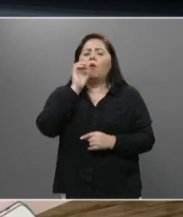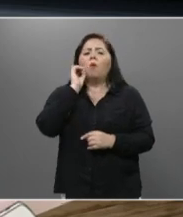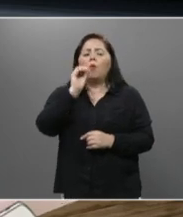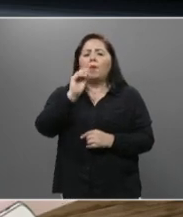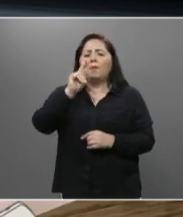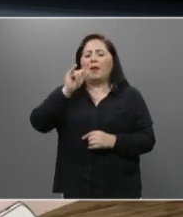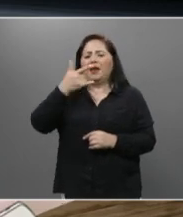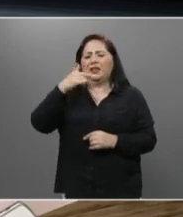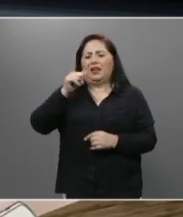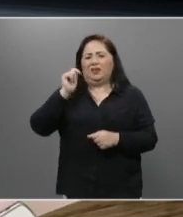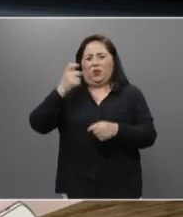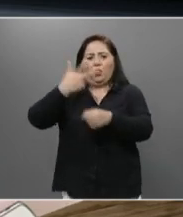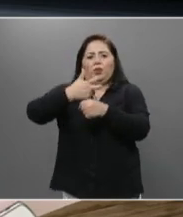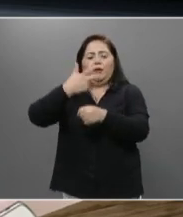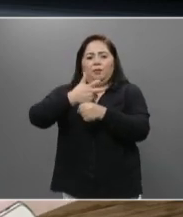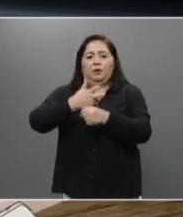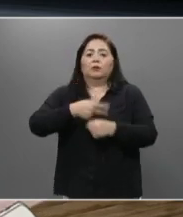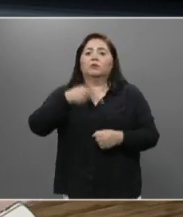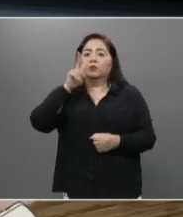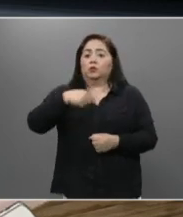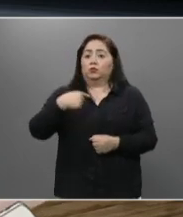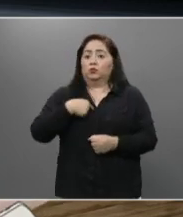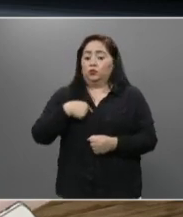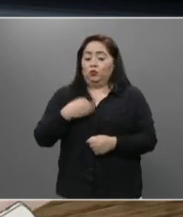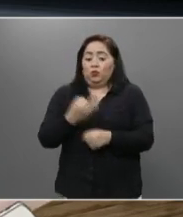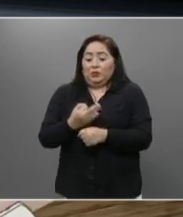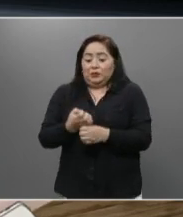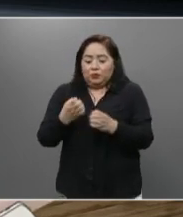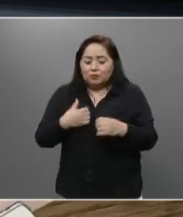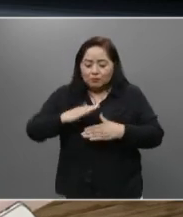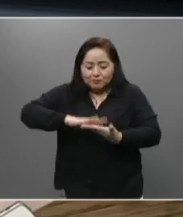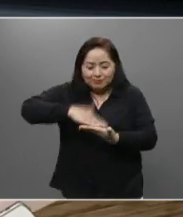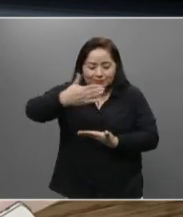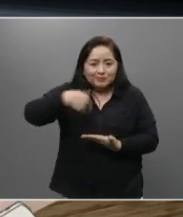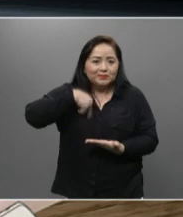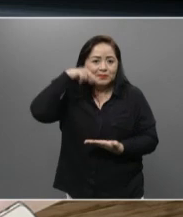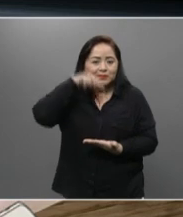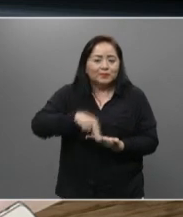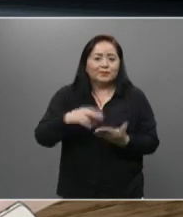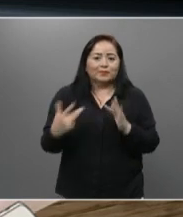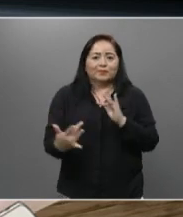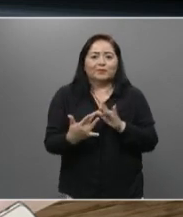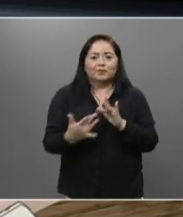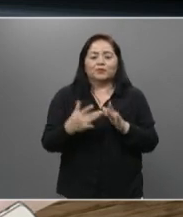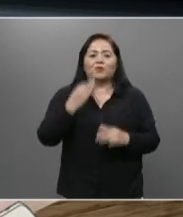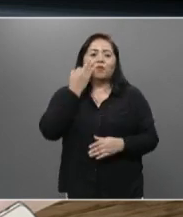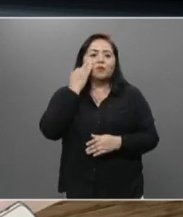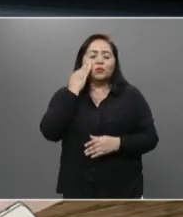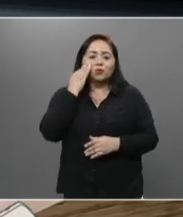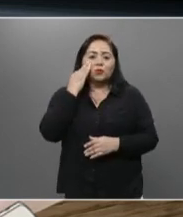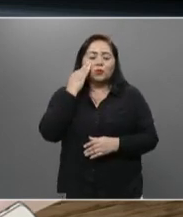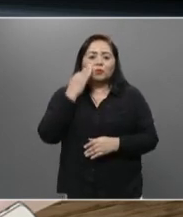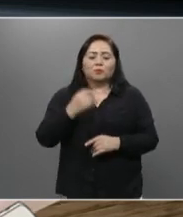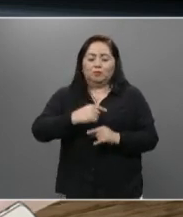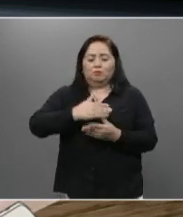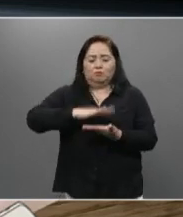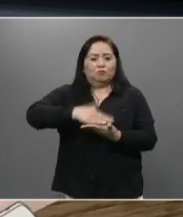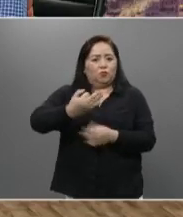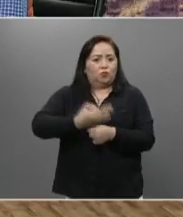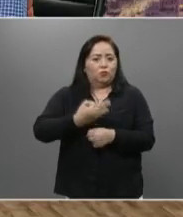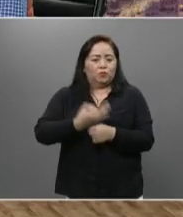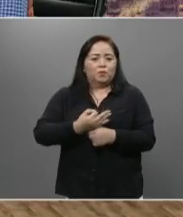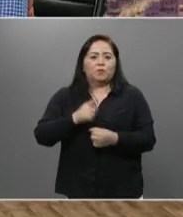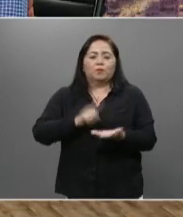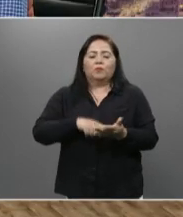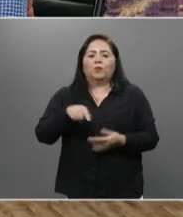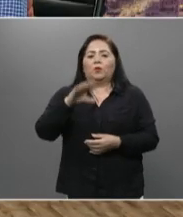página de la Octava. Yo estoy, en este momento, también conectándome a Facebook, en